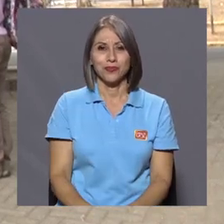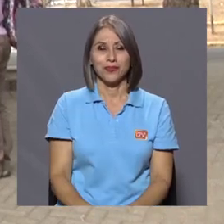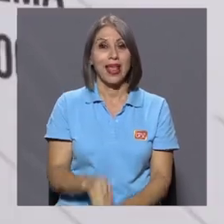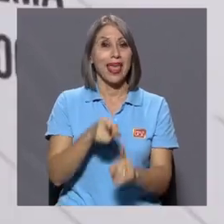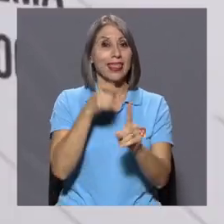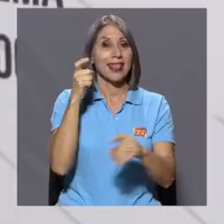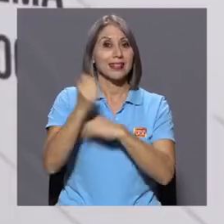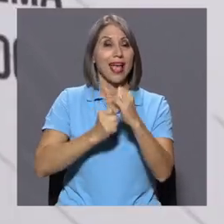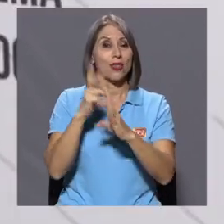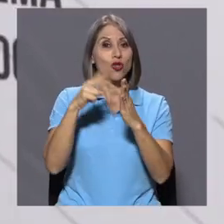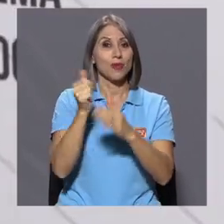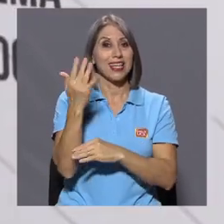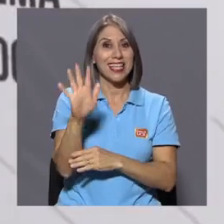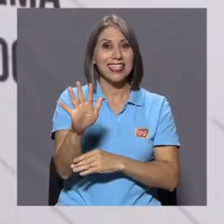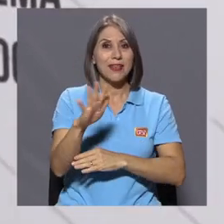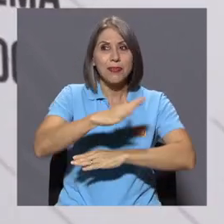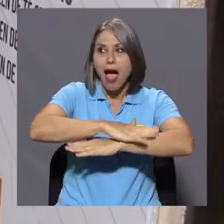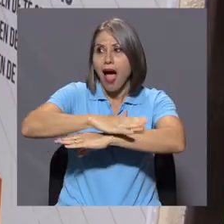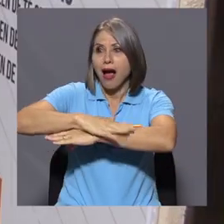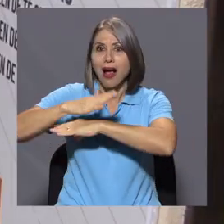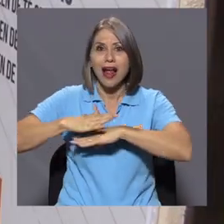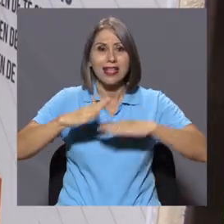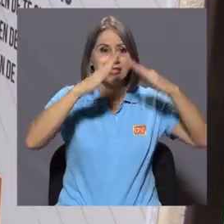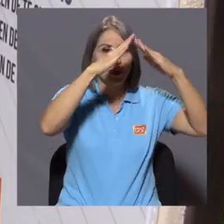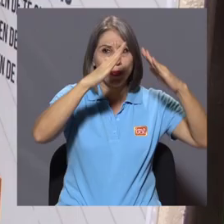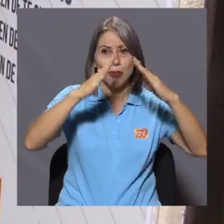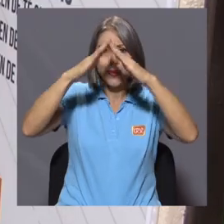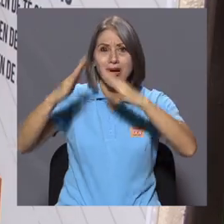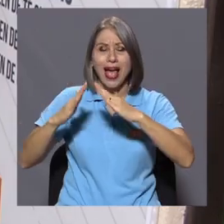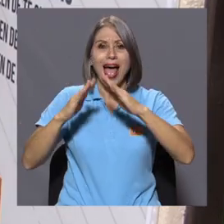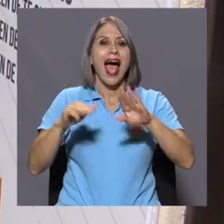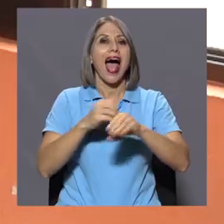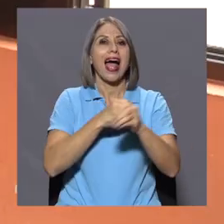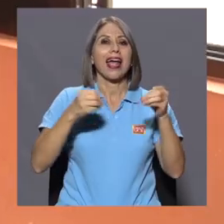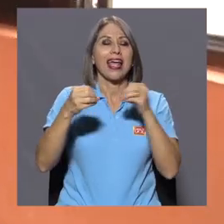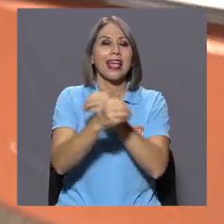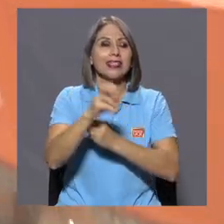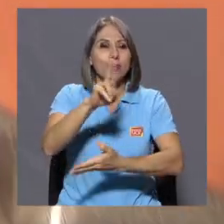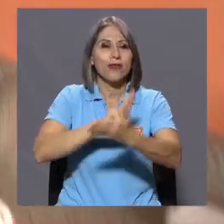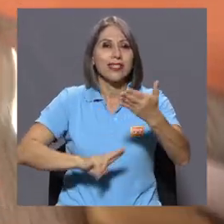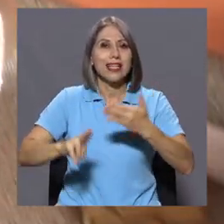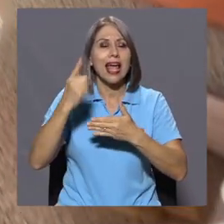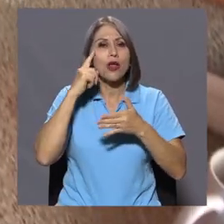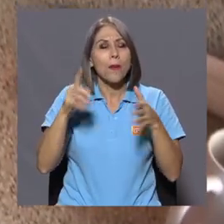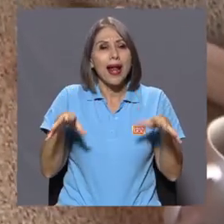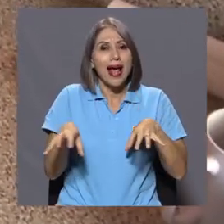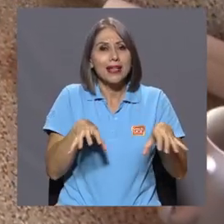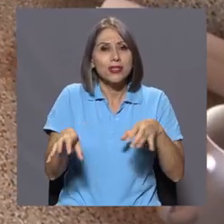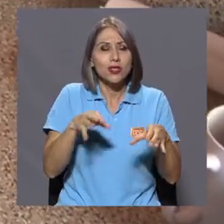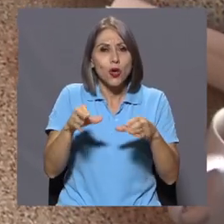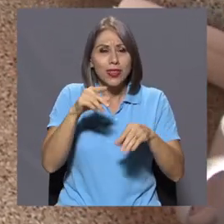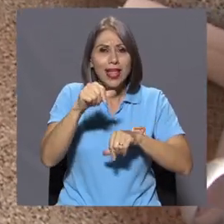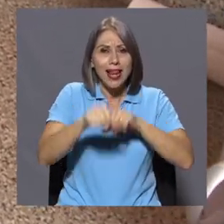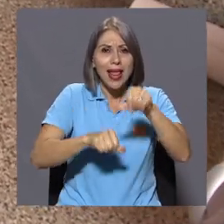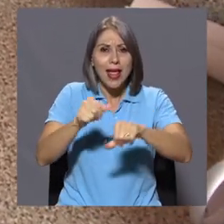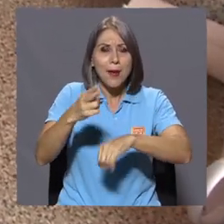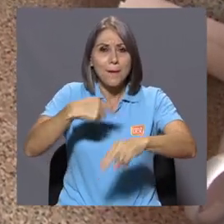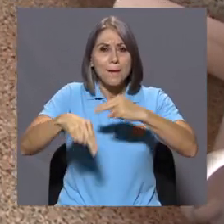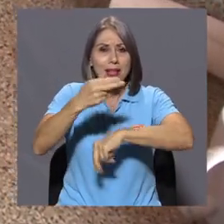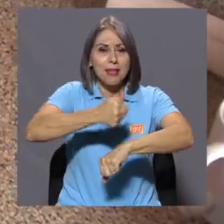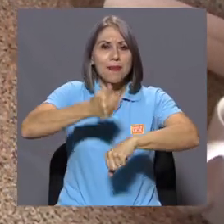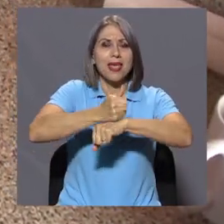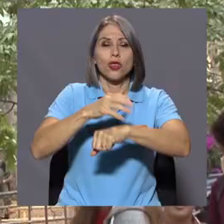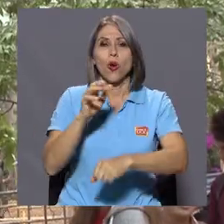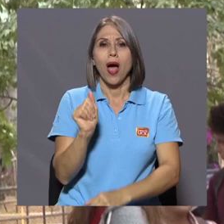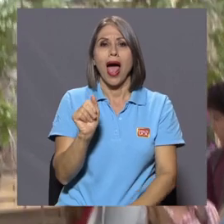Desde el 2015, los hangares de la Agencia Universitaria para la Gestión del Emprendimiento, AUGE, de la UCR, llegaron para quedarse.